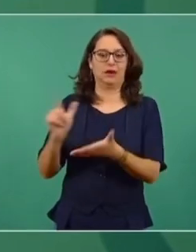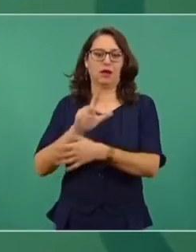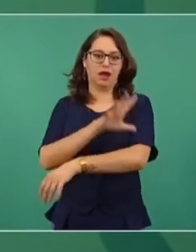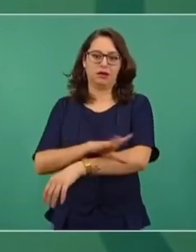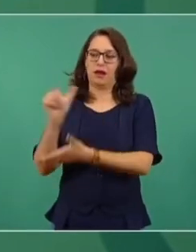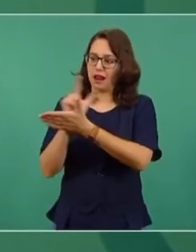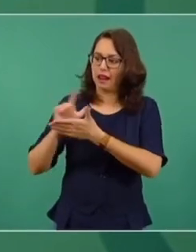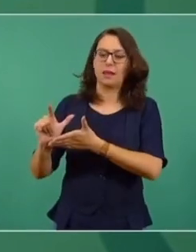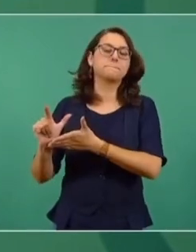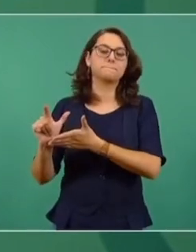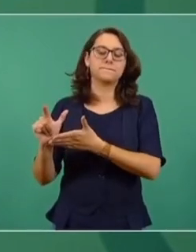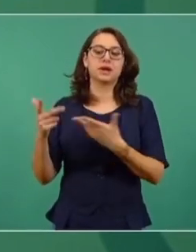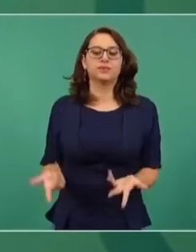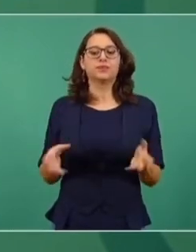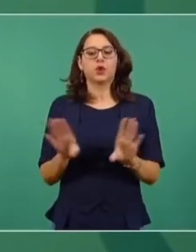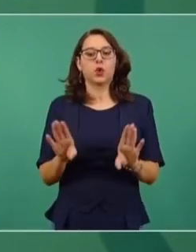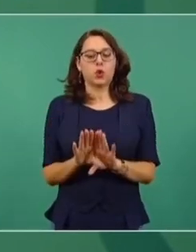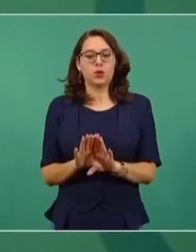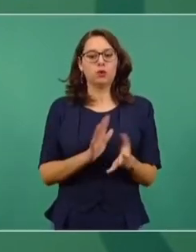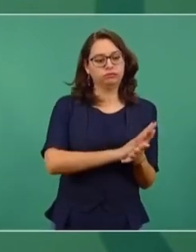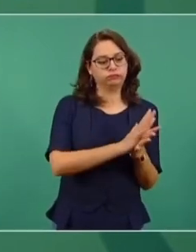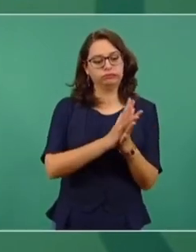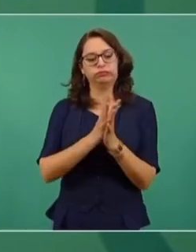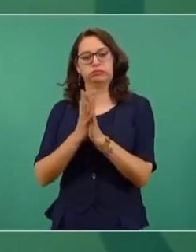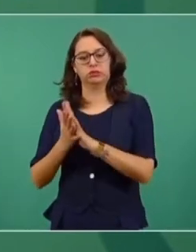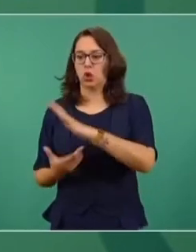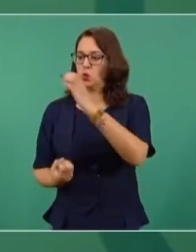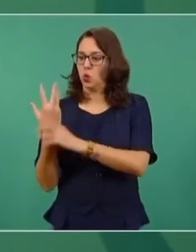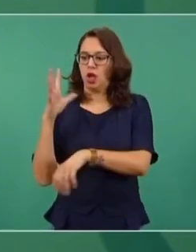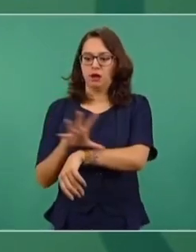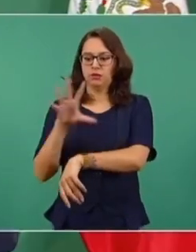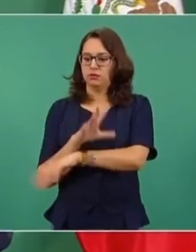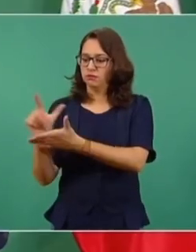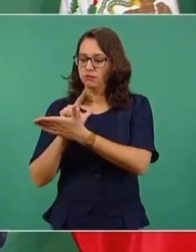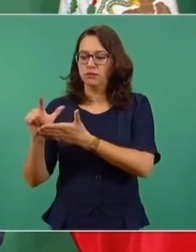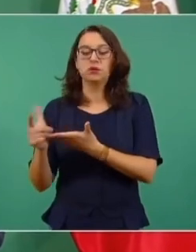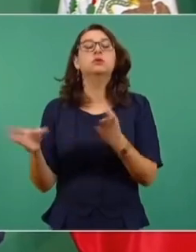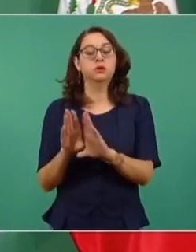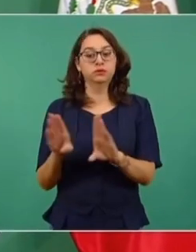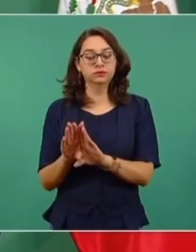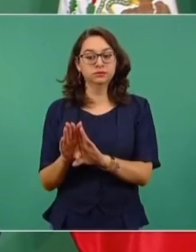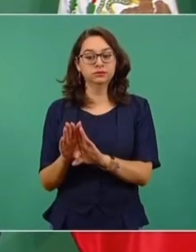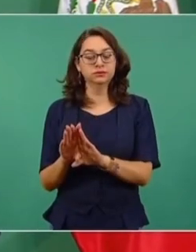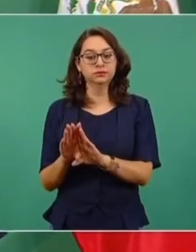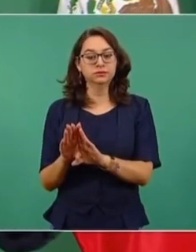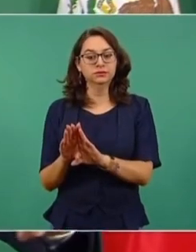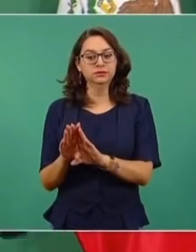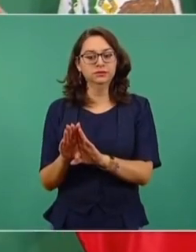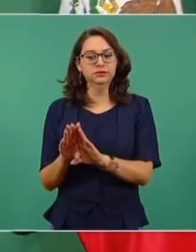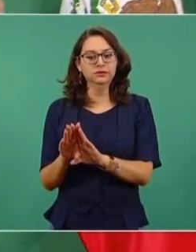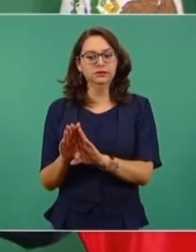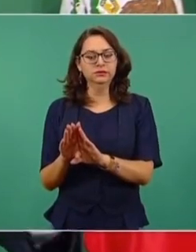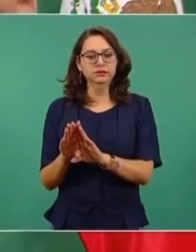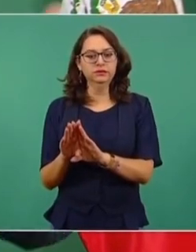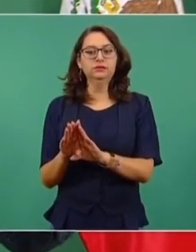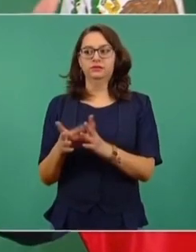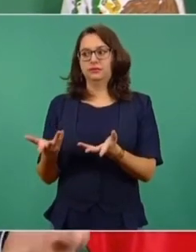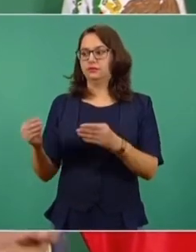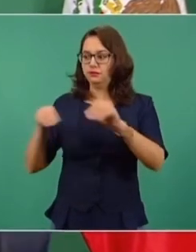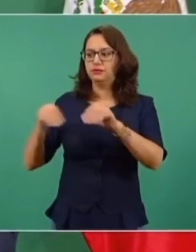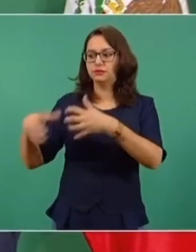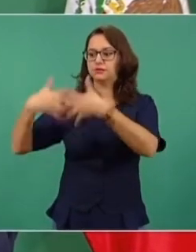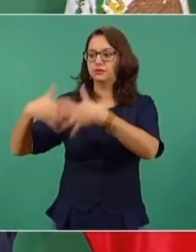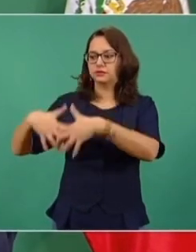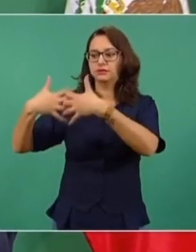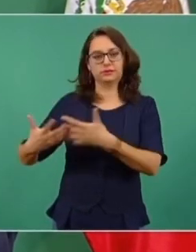¿Y cómo se garantiza la transición hacia las energías limpias? Bueno, pues que tengan posibilidad de generar